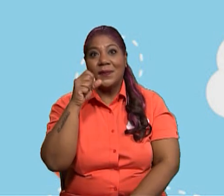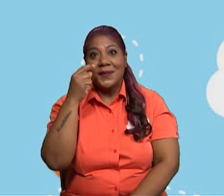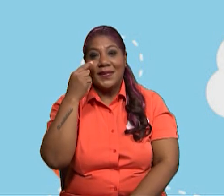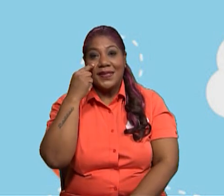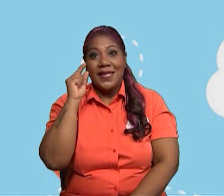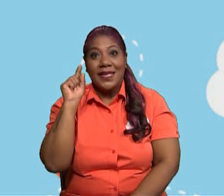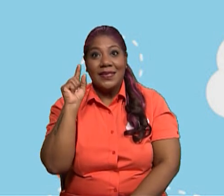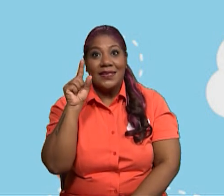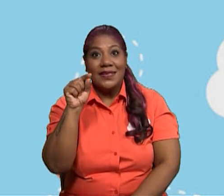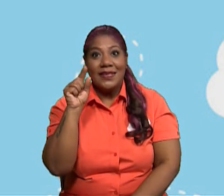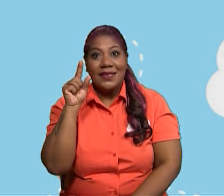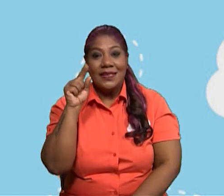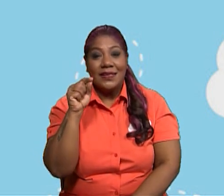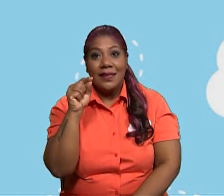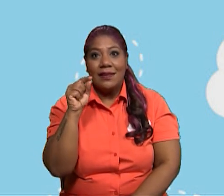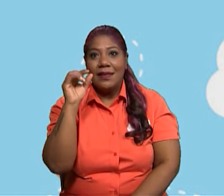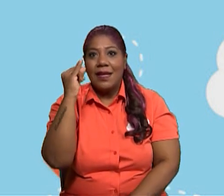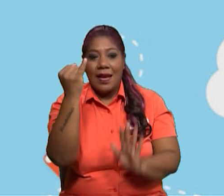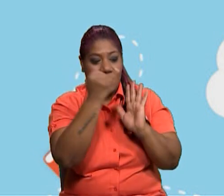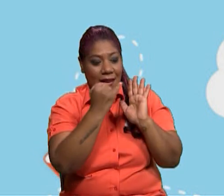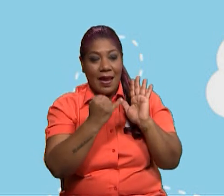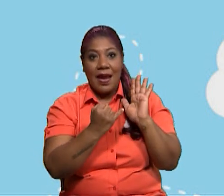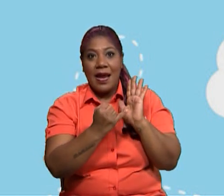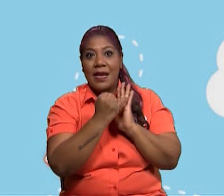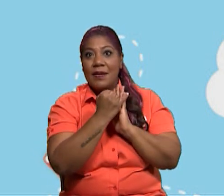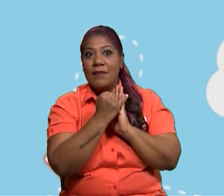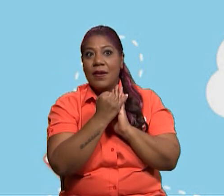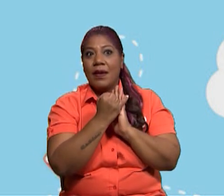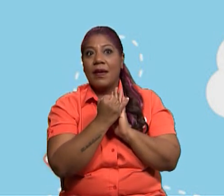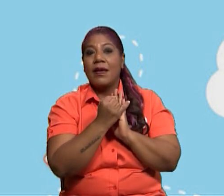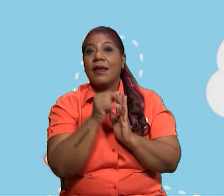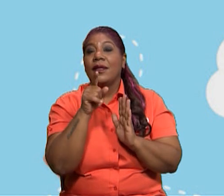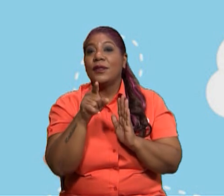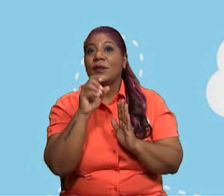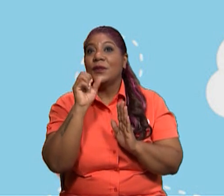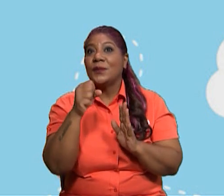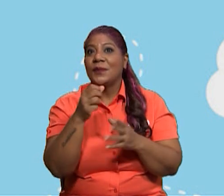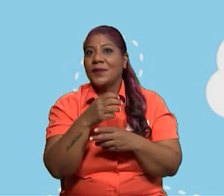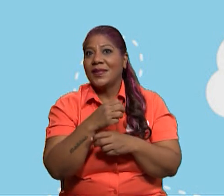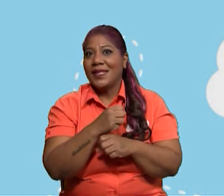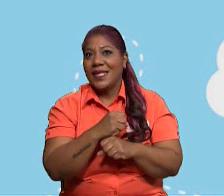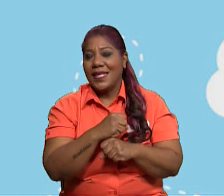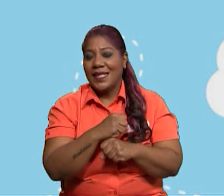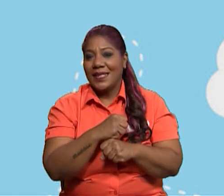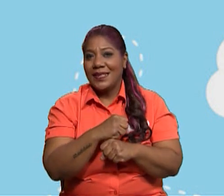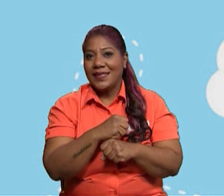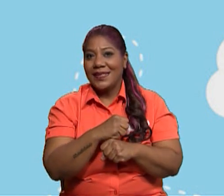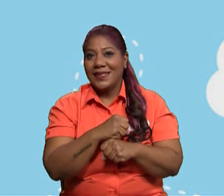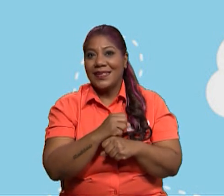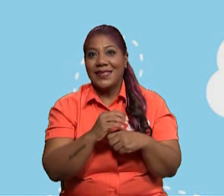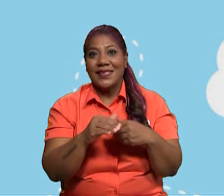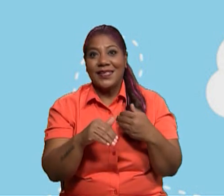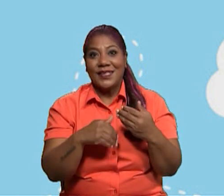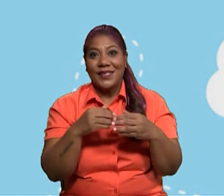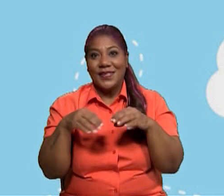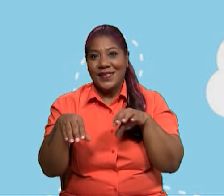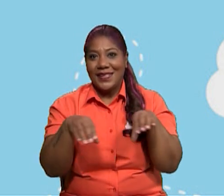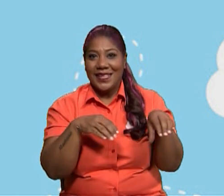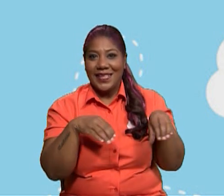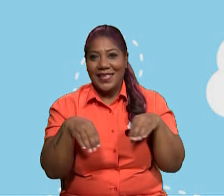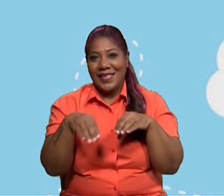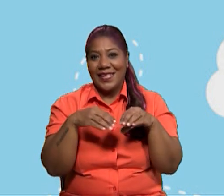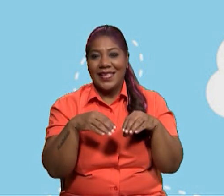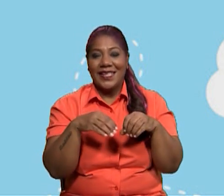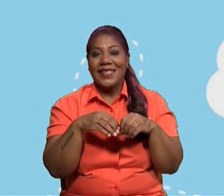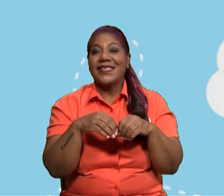a la imagen y luego te pones a prueba realizando todas las actividades